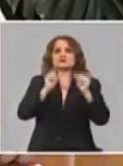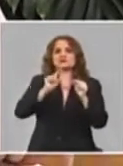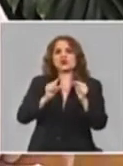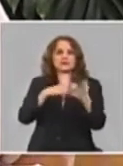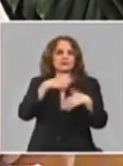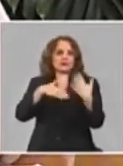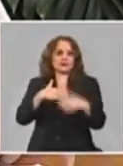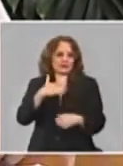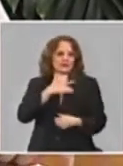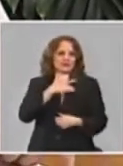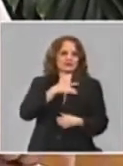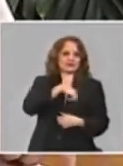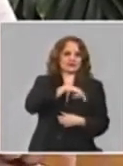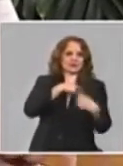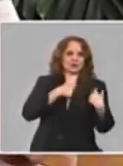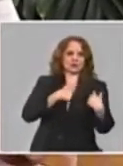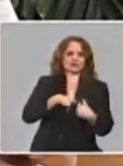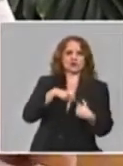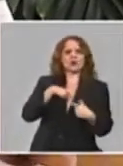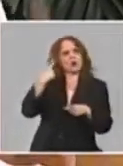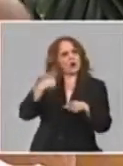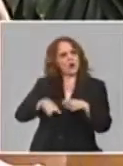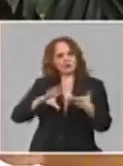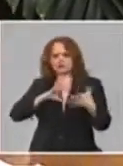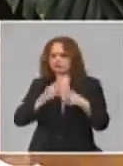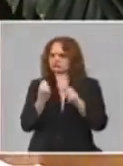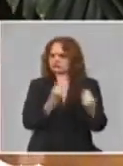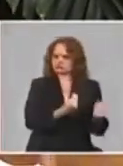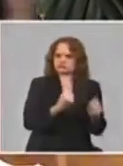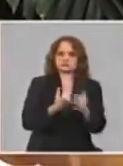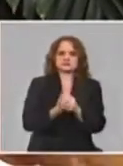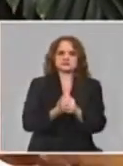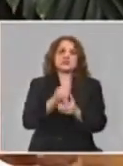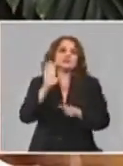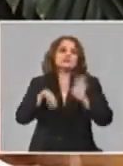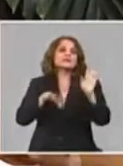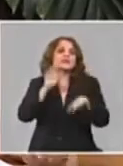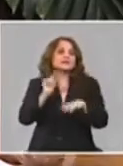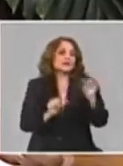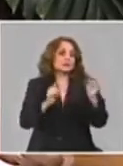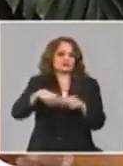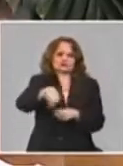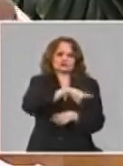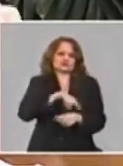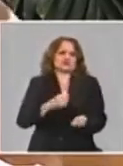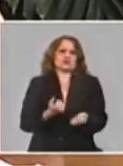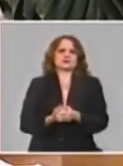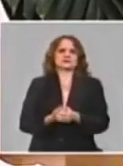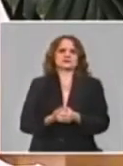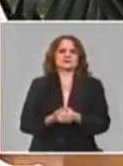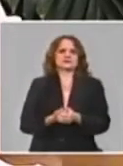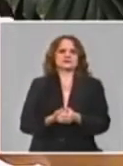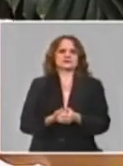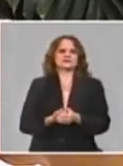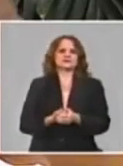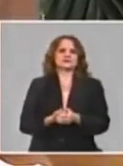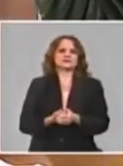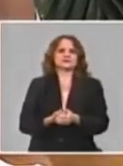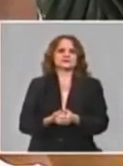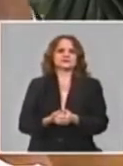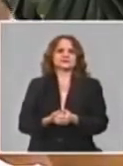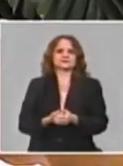nacional y que cuando se rige se rige las patas pero después está el clínico con el paciente, está el intensivista con el paciente y ahí empieza a ver.